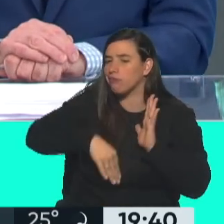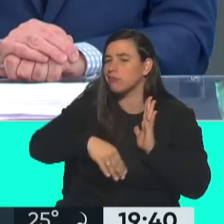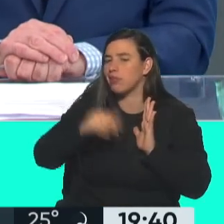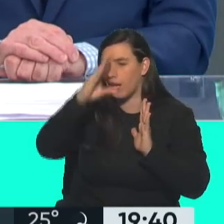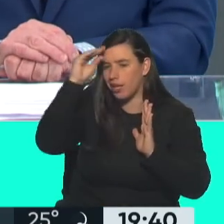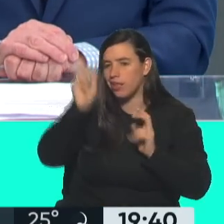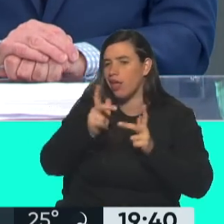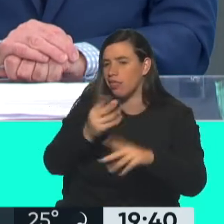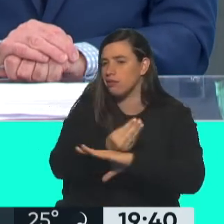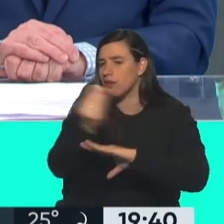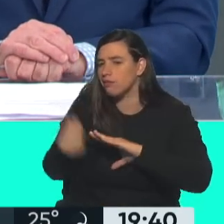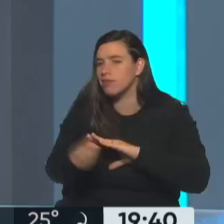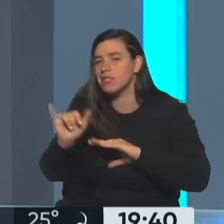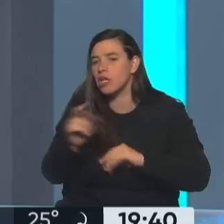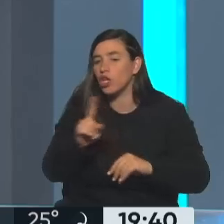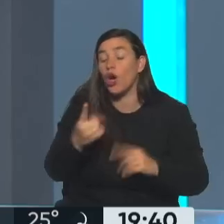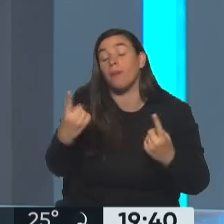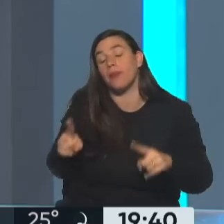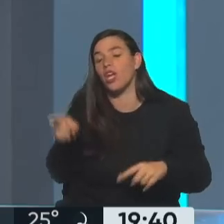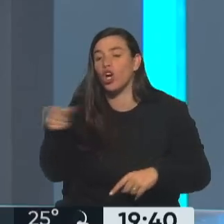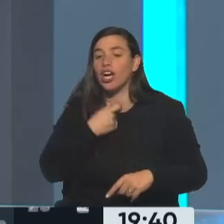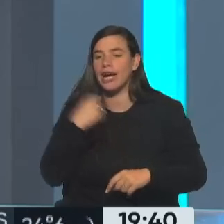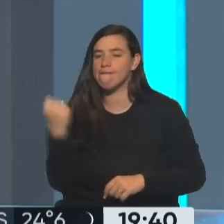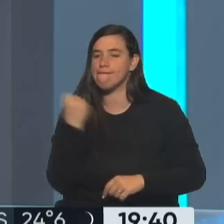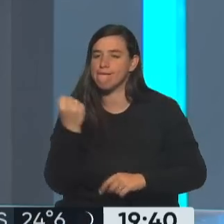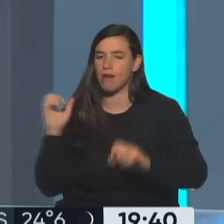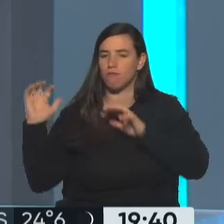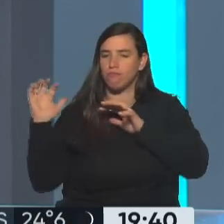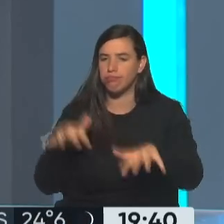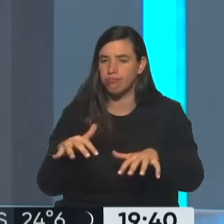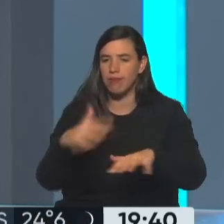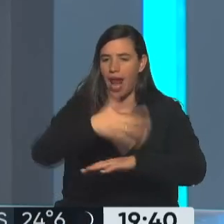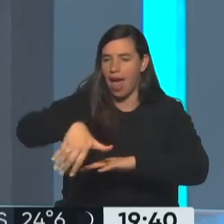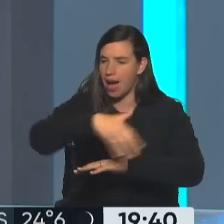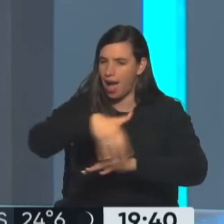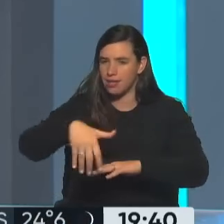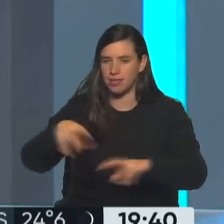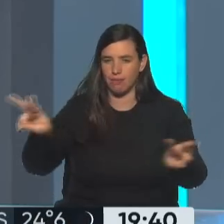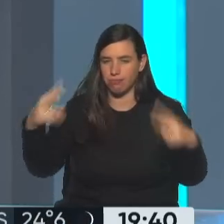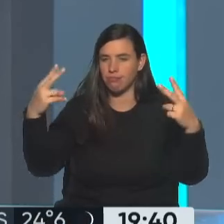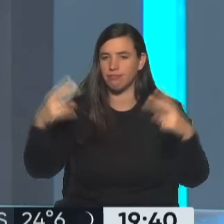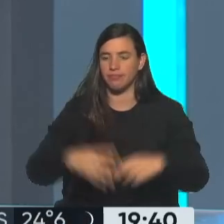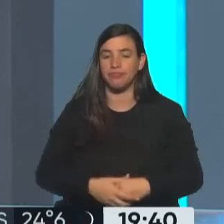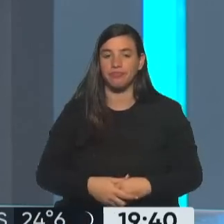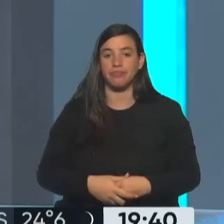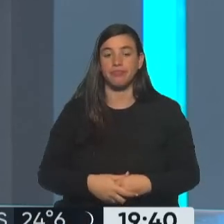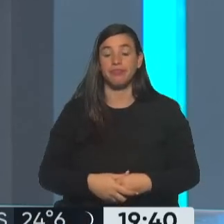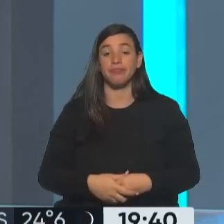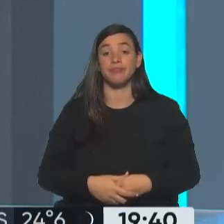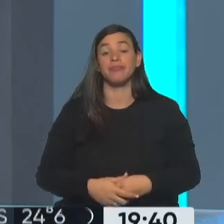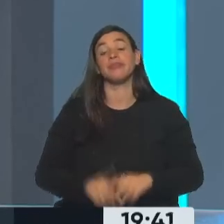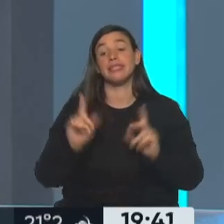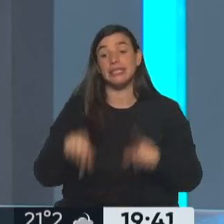poco más de territorialidad. Bien, eso es lo que se viene por un lado. Vamos a pensar también